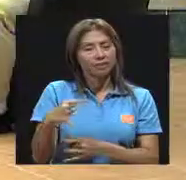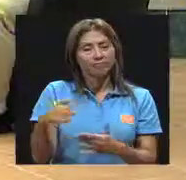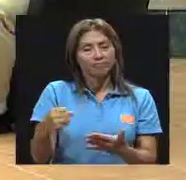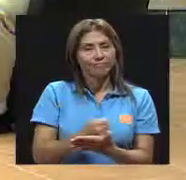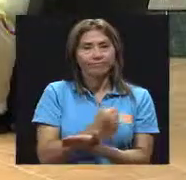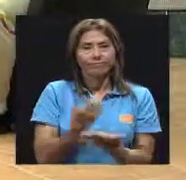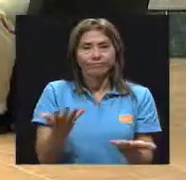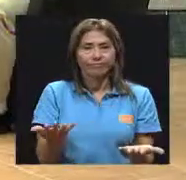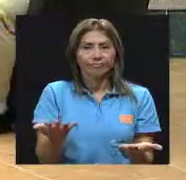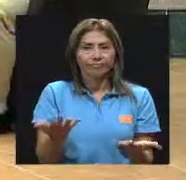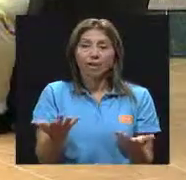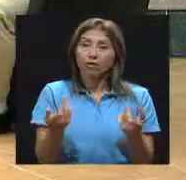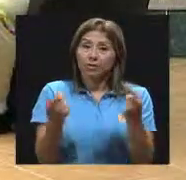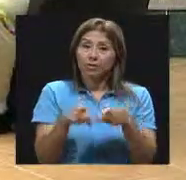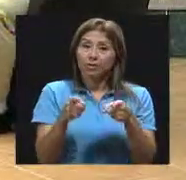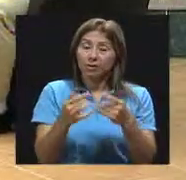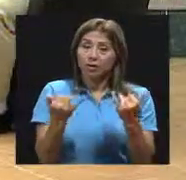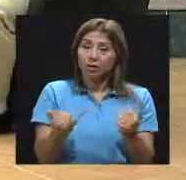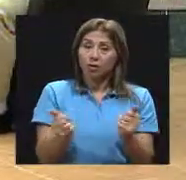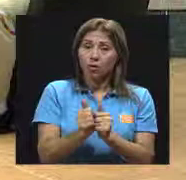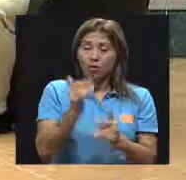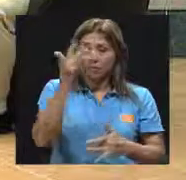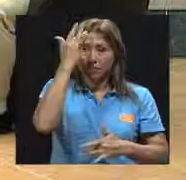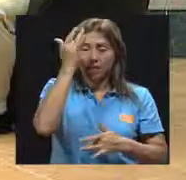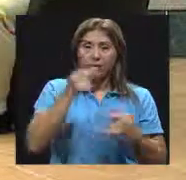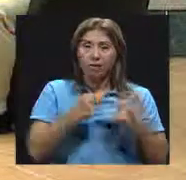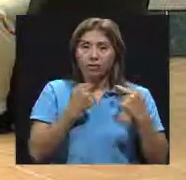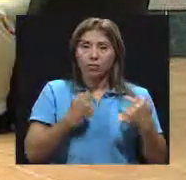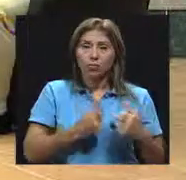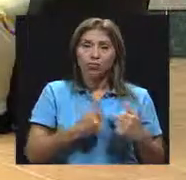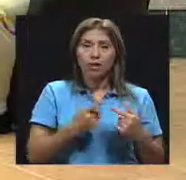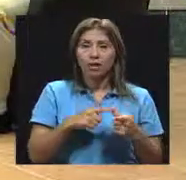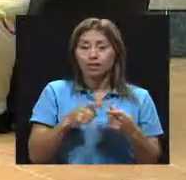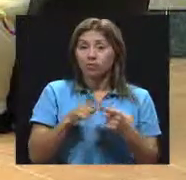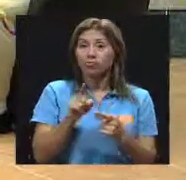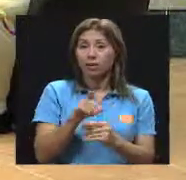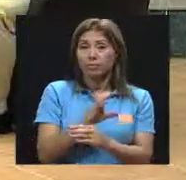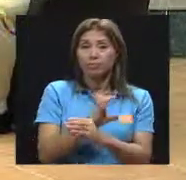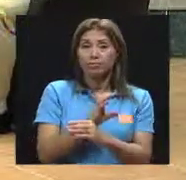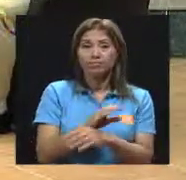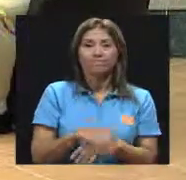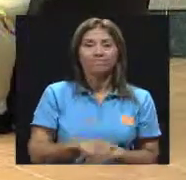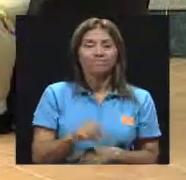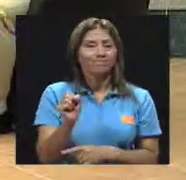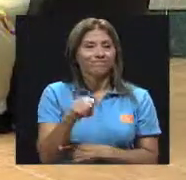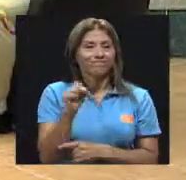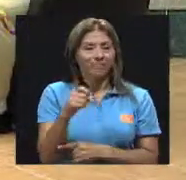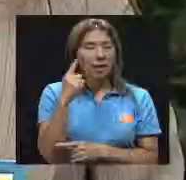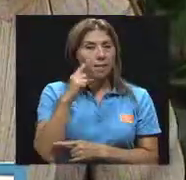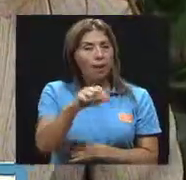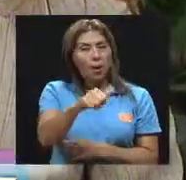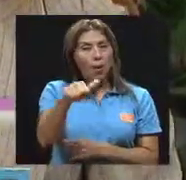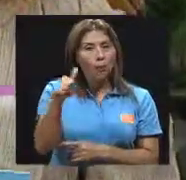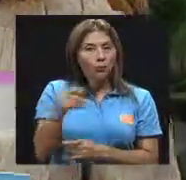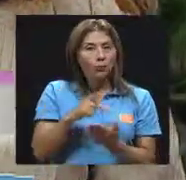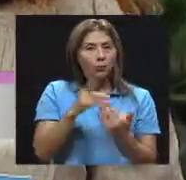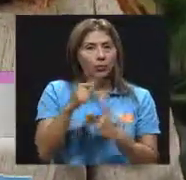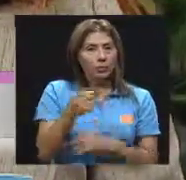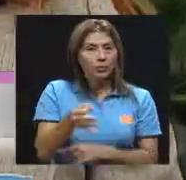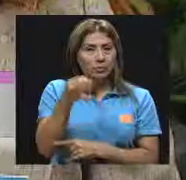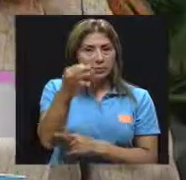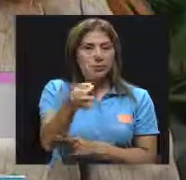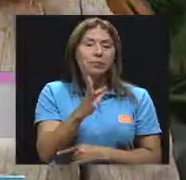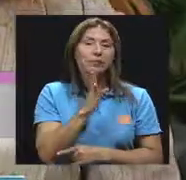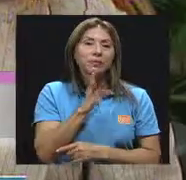la enfermedad cardiovascular. Así es, Abuelo. Entonces, para otros programas vamos a seguir hablando